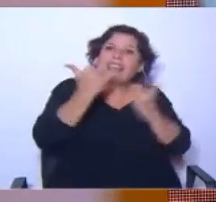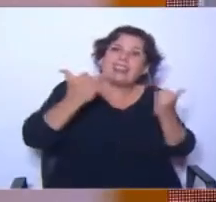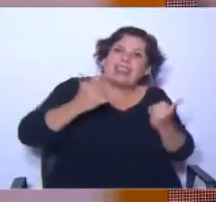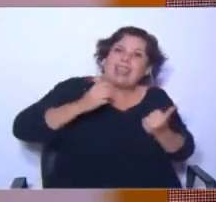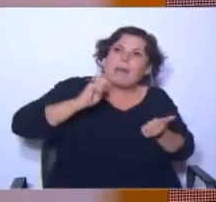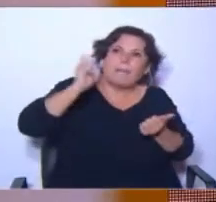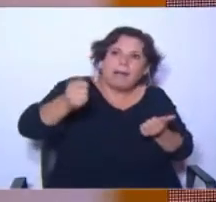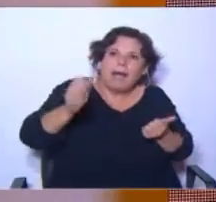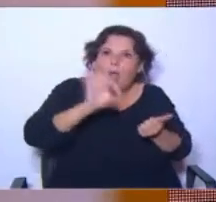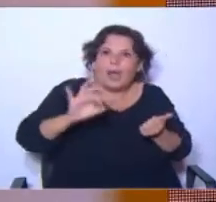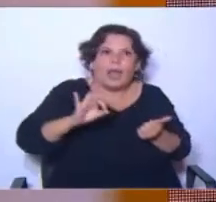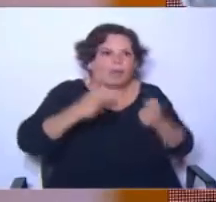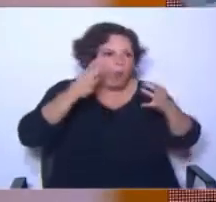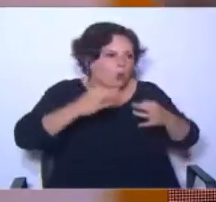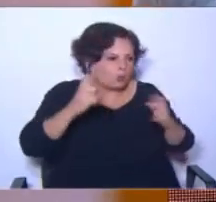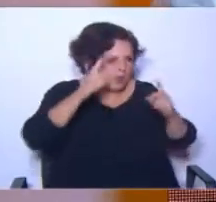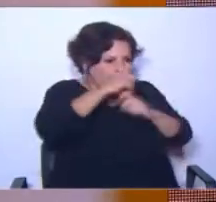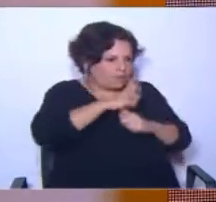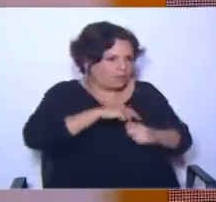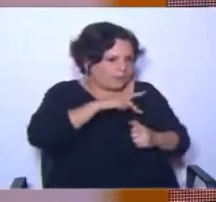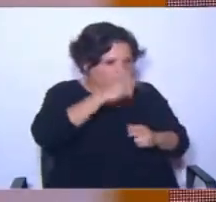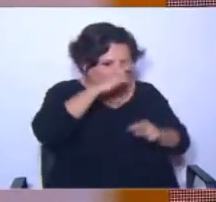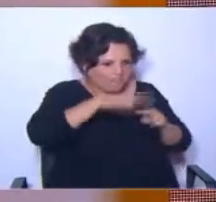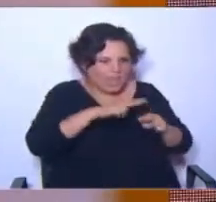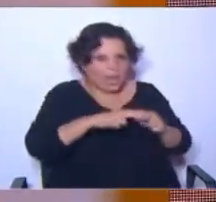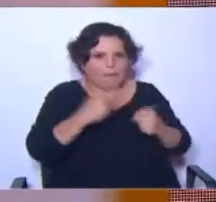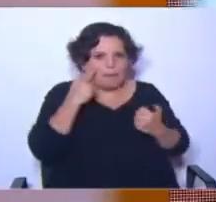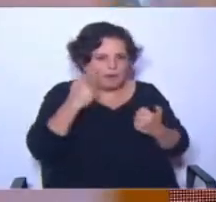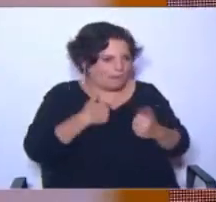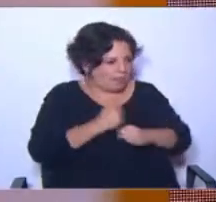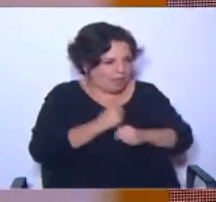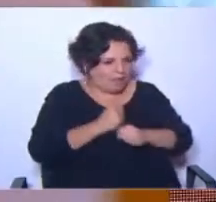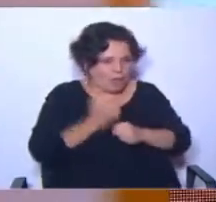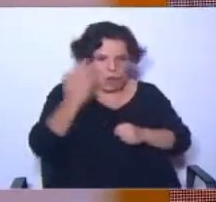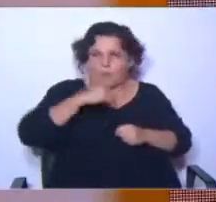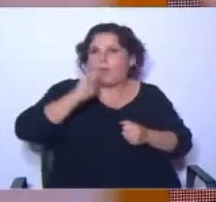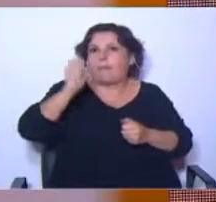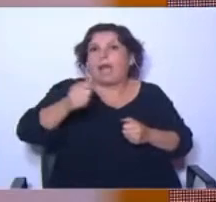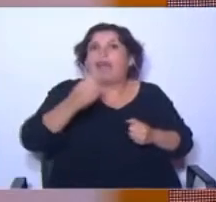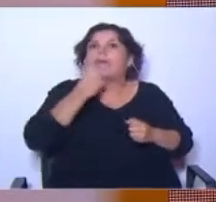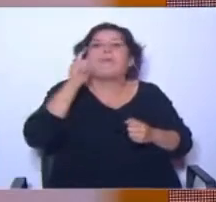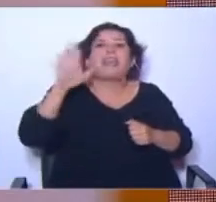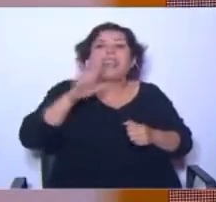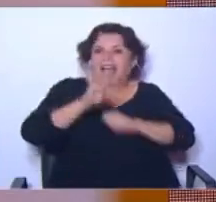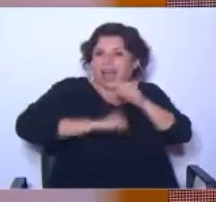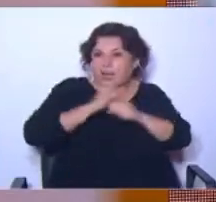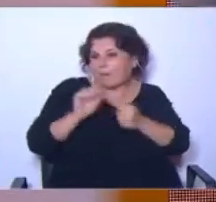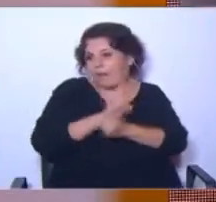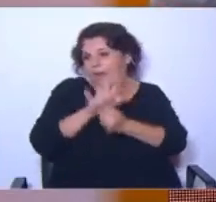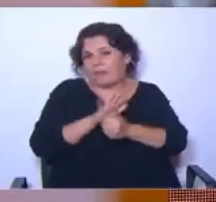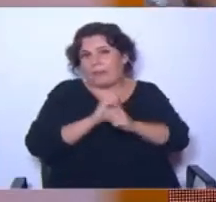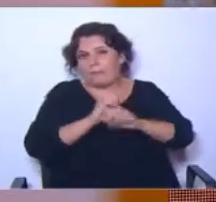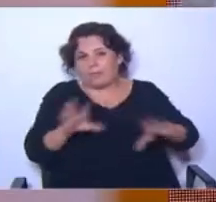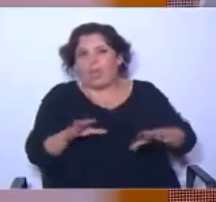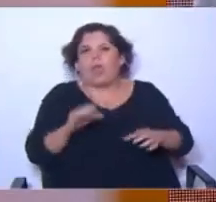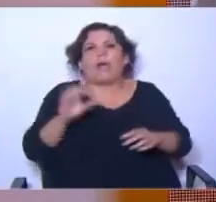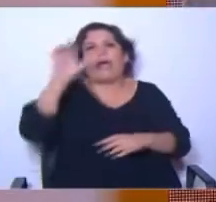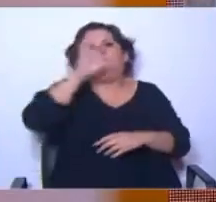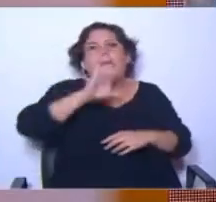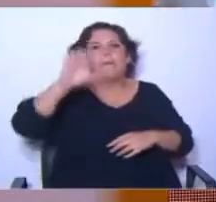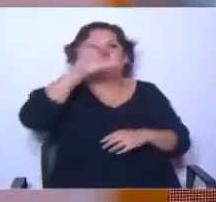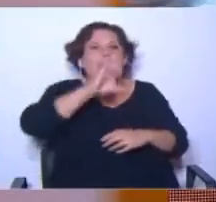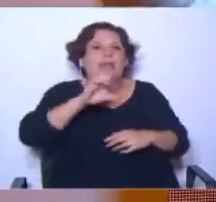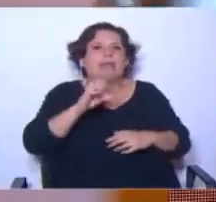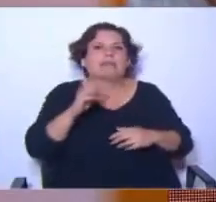por cualquier dificultad, un hijo enfermo, problemas en el trabajo, imaginemos este año en el que hubo pandemia, imaginemos una empresa que se